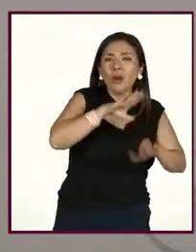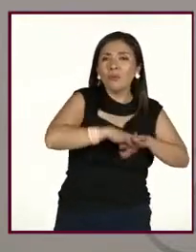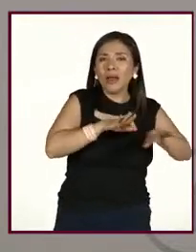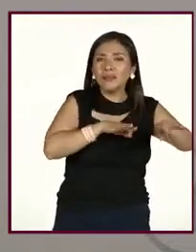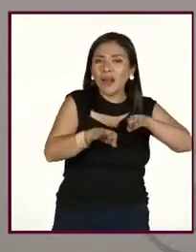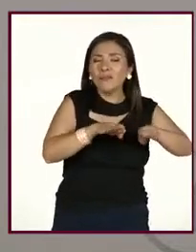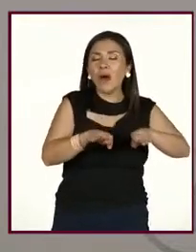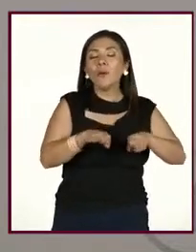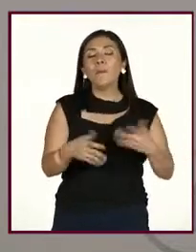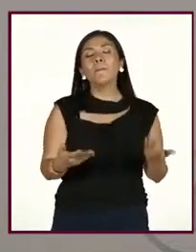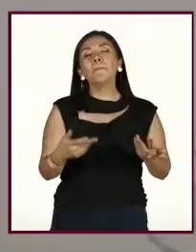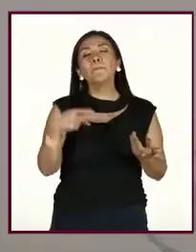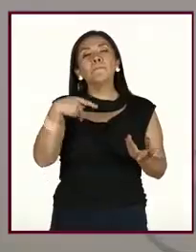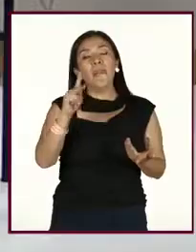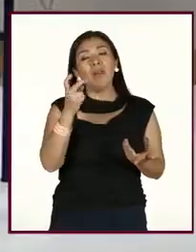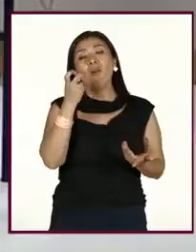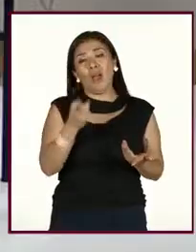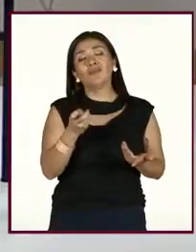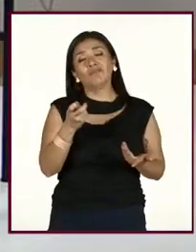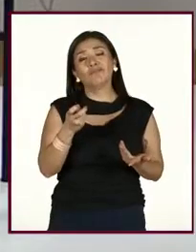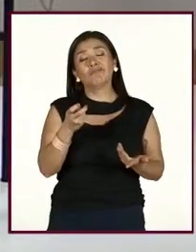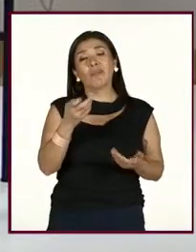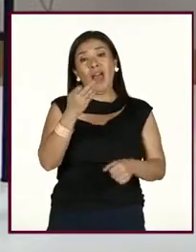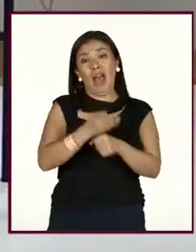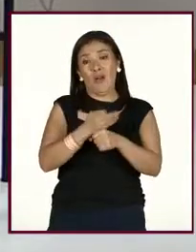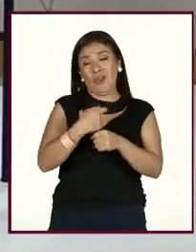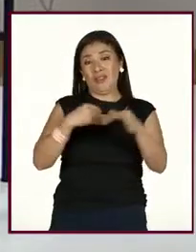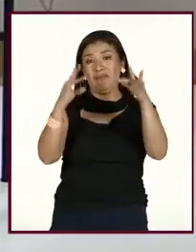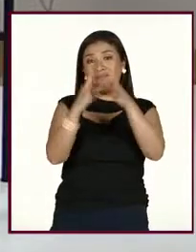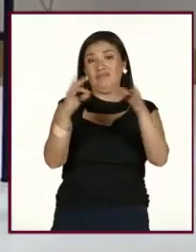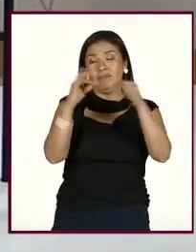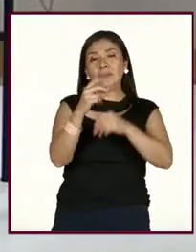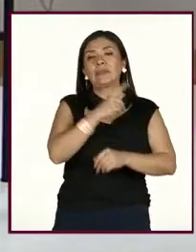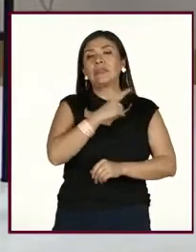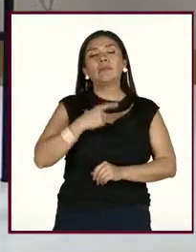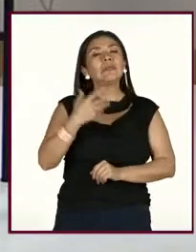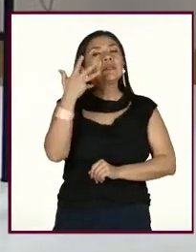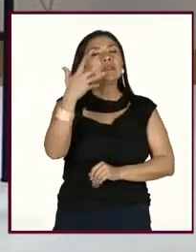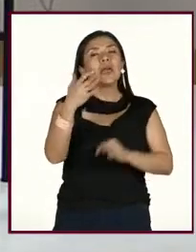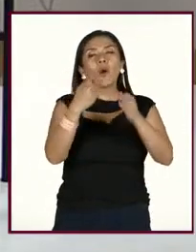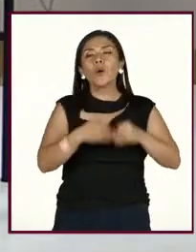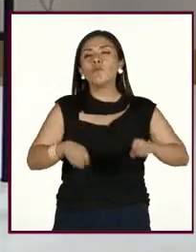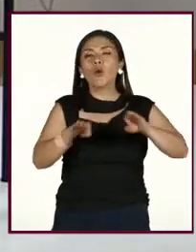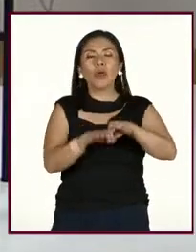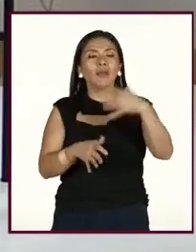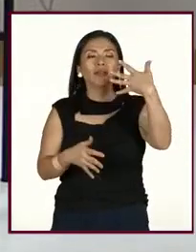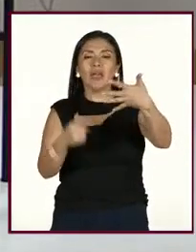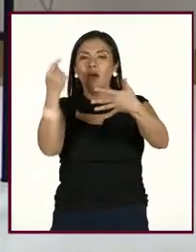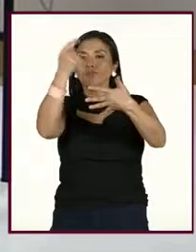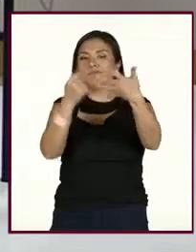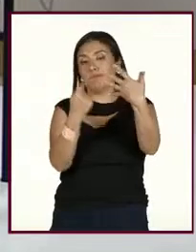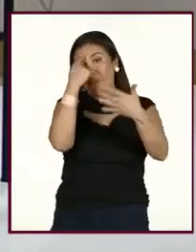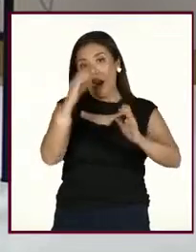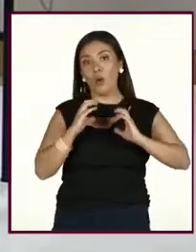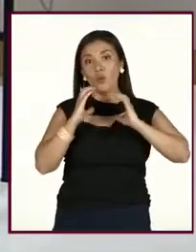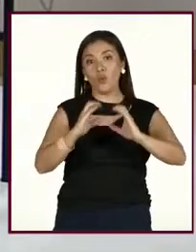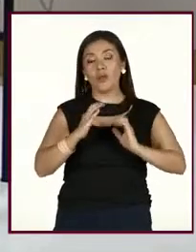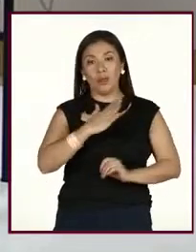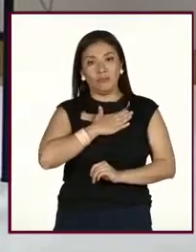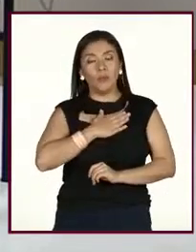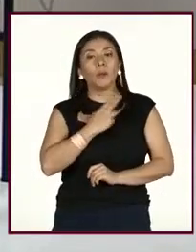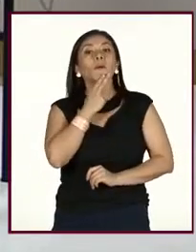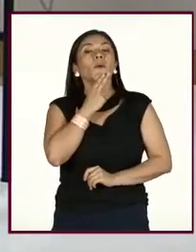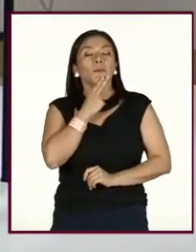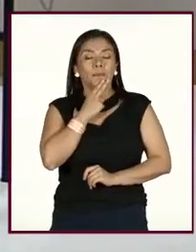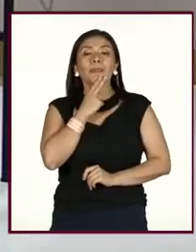siempre es así, ahorita que lo acabamos de ver, que tengan estos cinco factores bien presentes para el autocuidado y